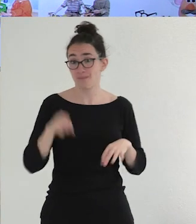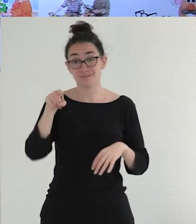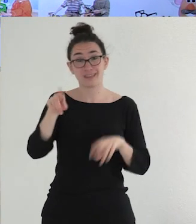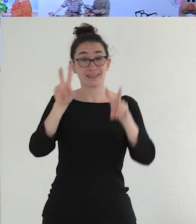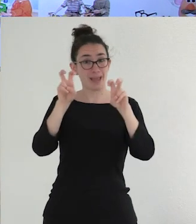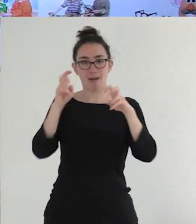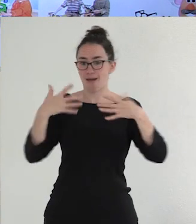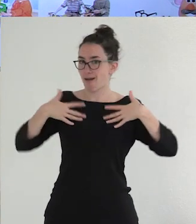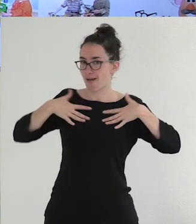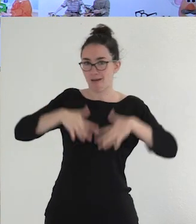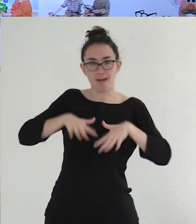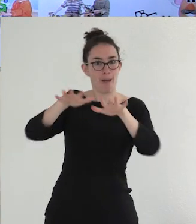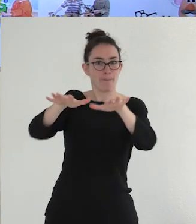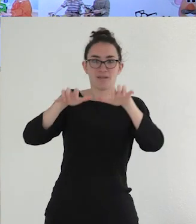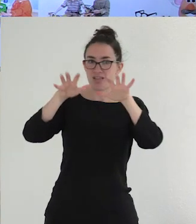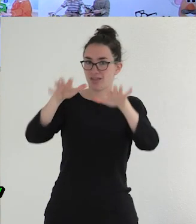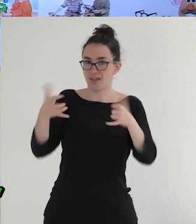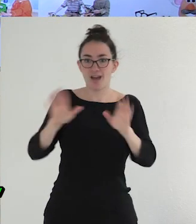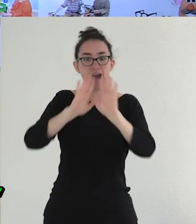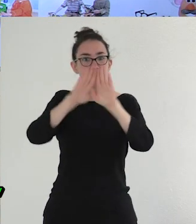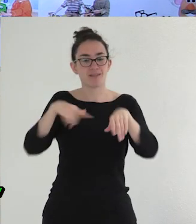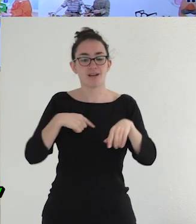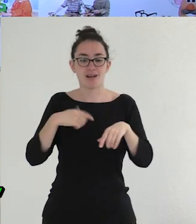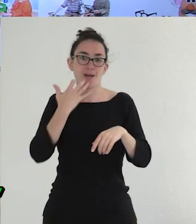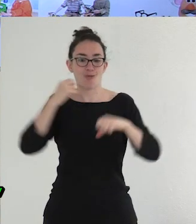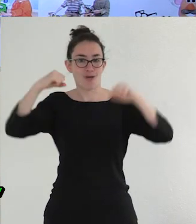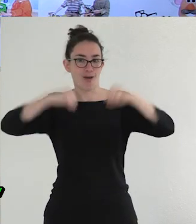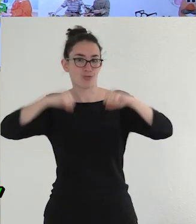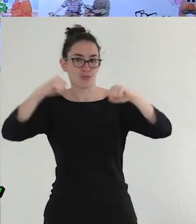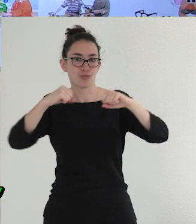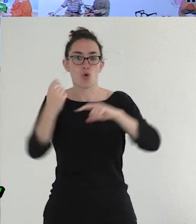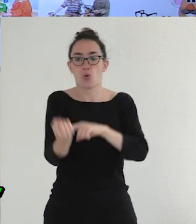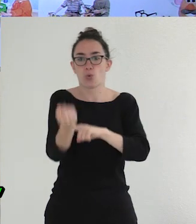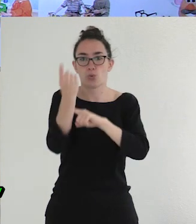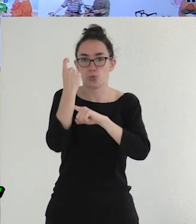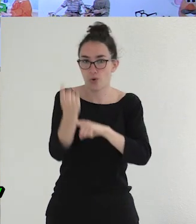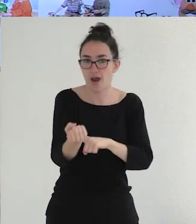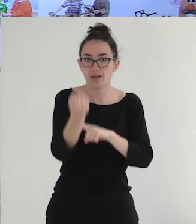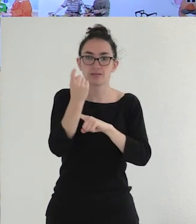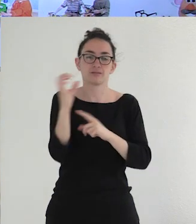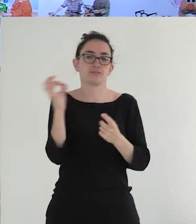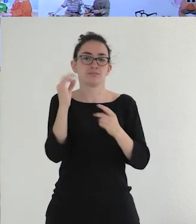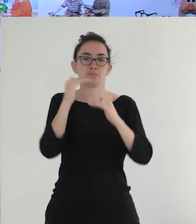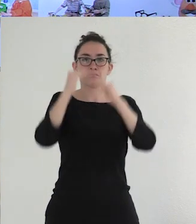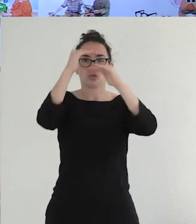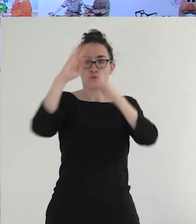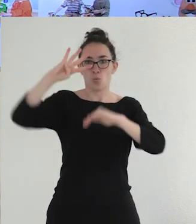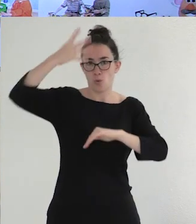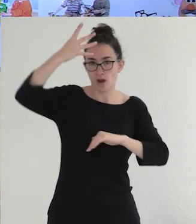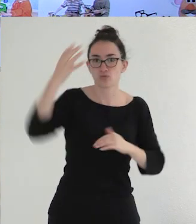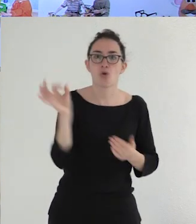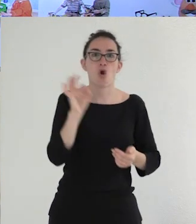de nuevo, nos remiten a cosas muy útiles en la vida adulta, como conducir grúas excavadoras, aparcar en cuatro pisos, disparar fusiles